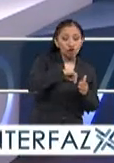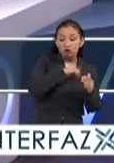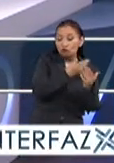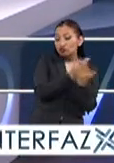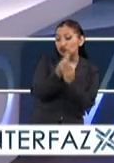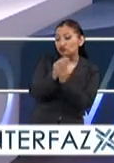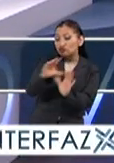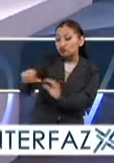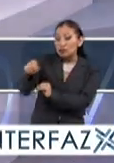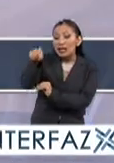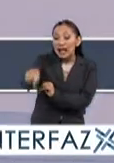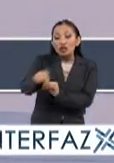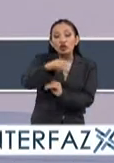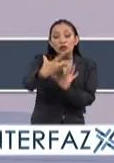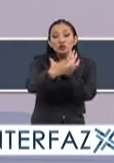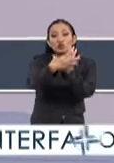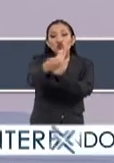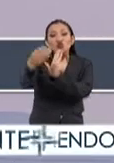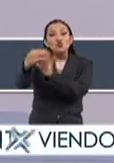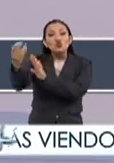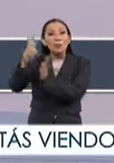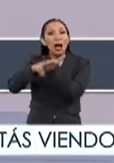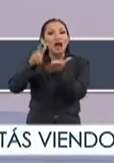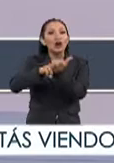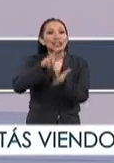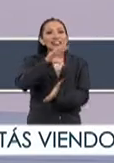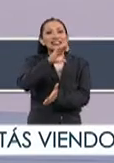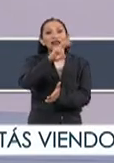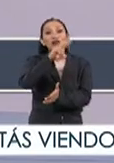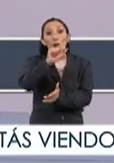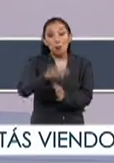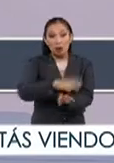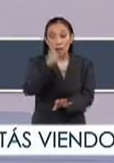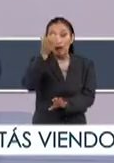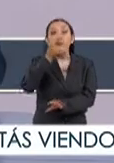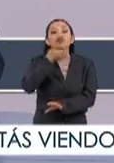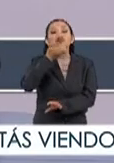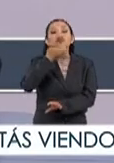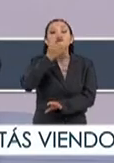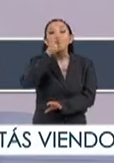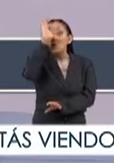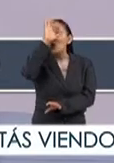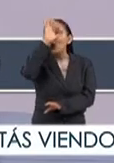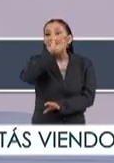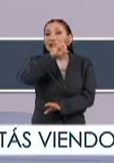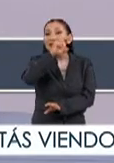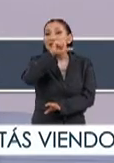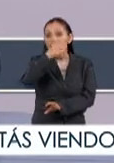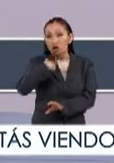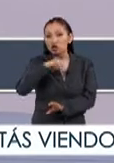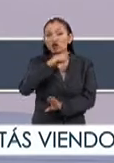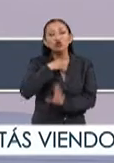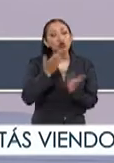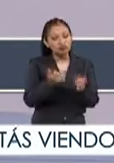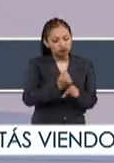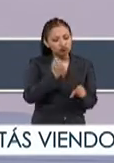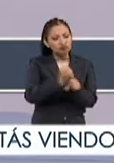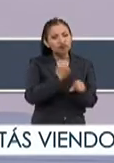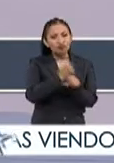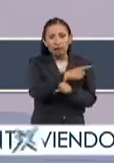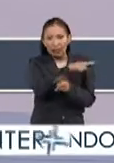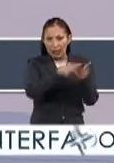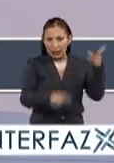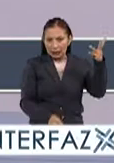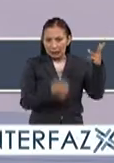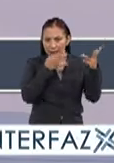capacitar para que sean multiplicadores de valores cívicos, porque la cultura cívica nosotros la practicamos y nosotros la infundimos a partir de tres